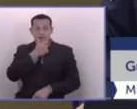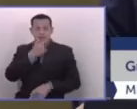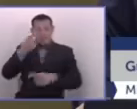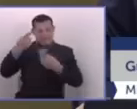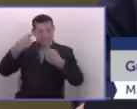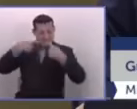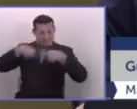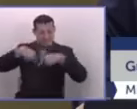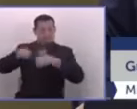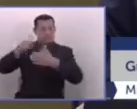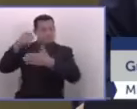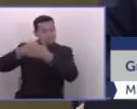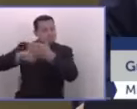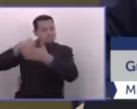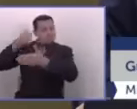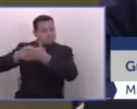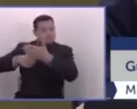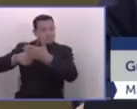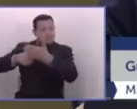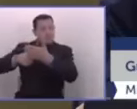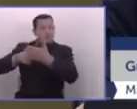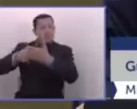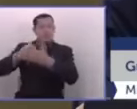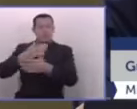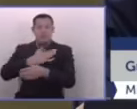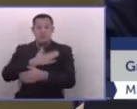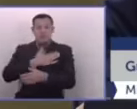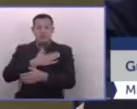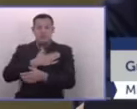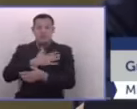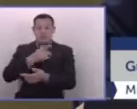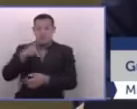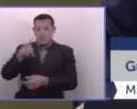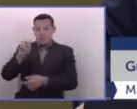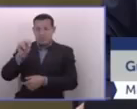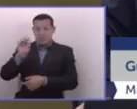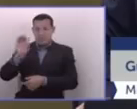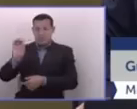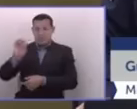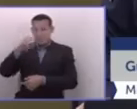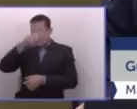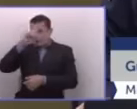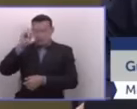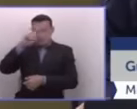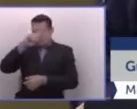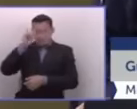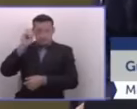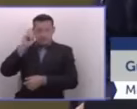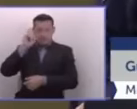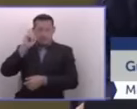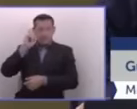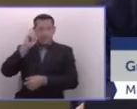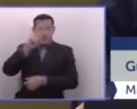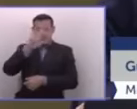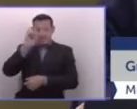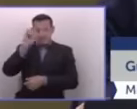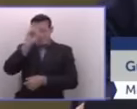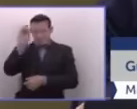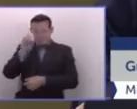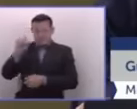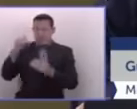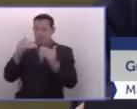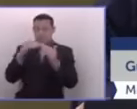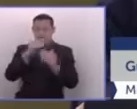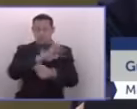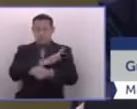a continuar este esfuerzo. Tenemos nuestra Policía Nacional Civil trabajando al 100, igual que el Ejército.